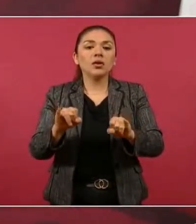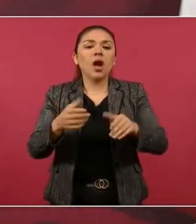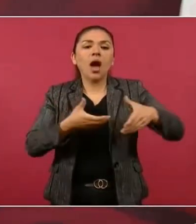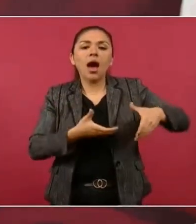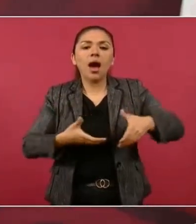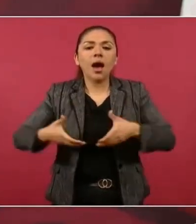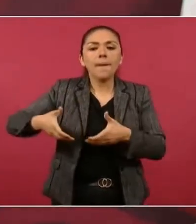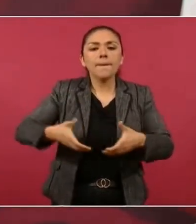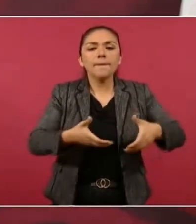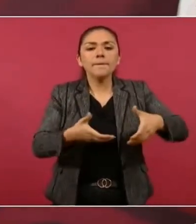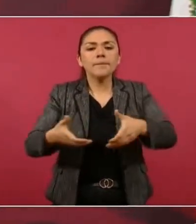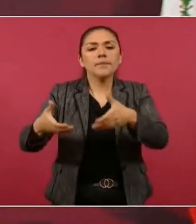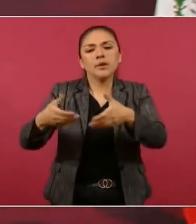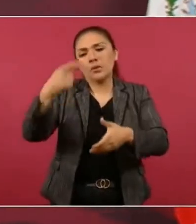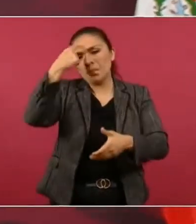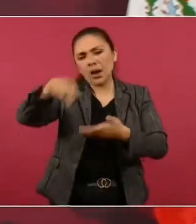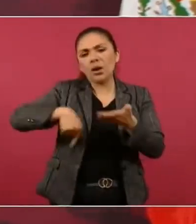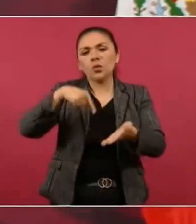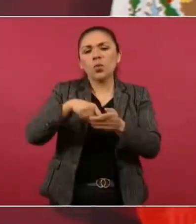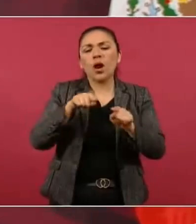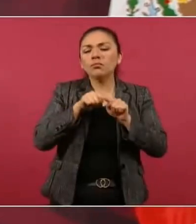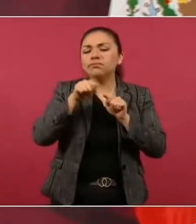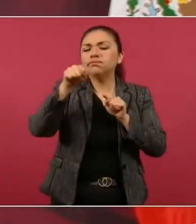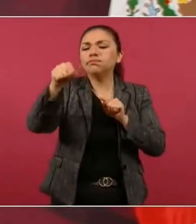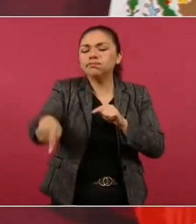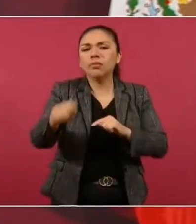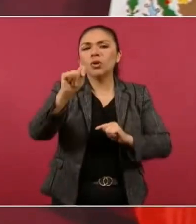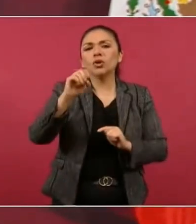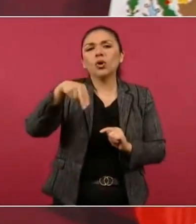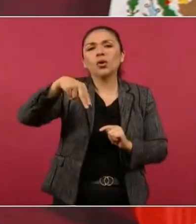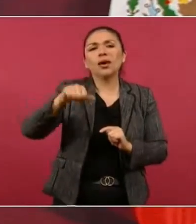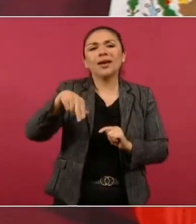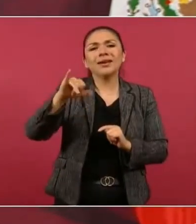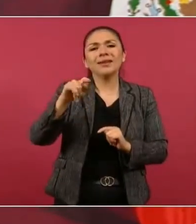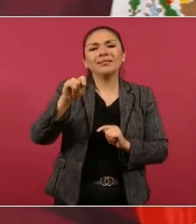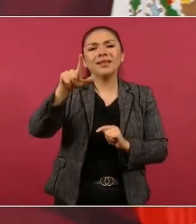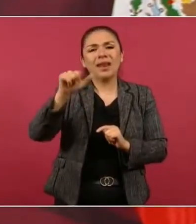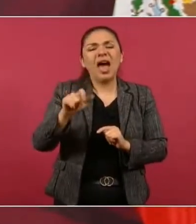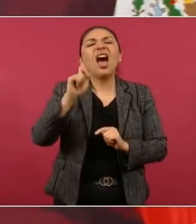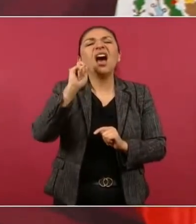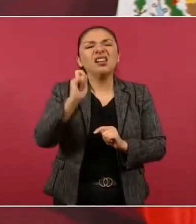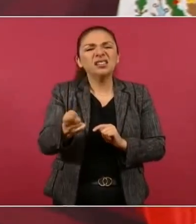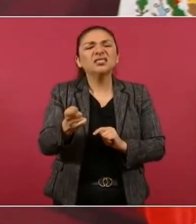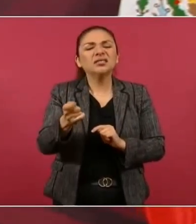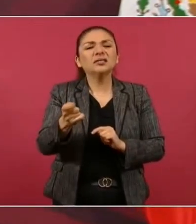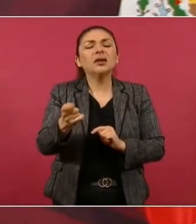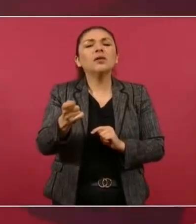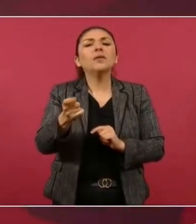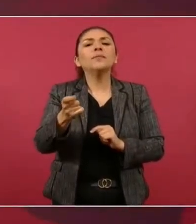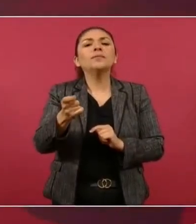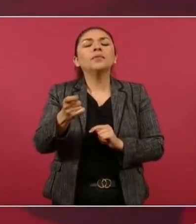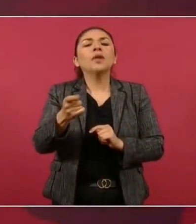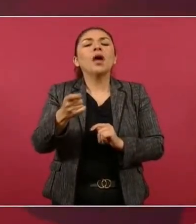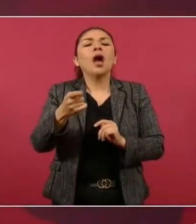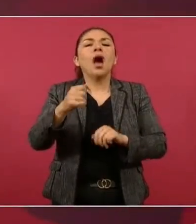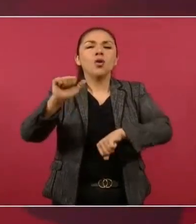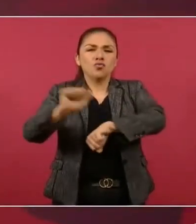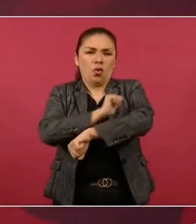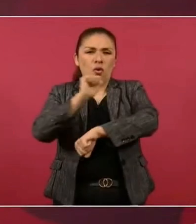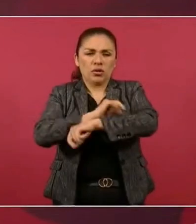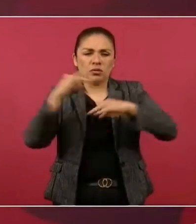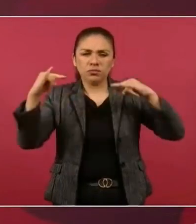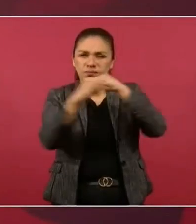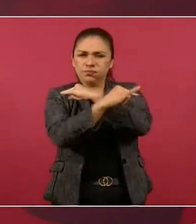a Tonanitla, que es la ampliación de una carretera,